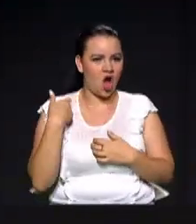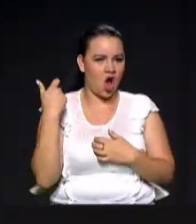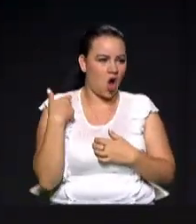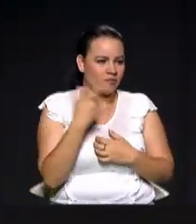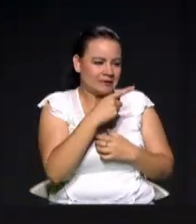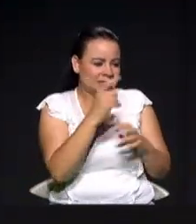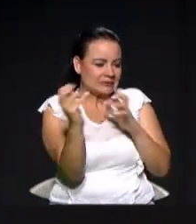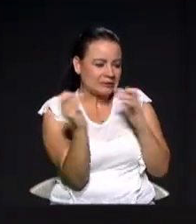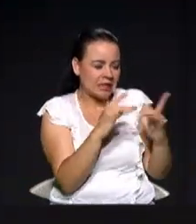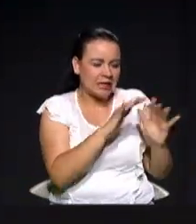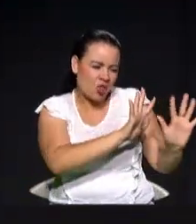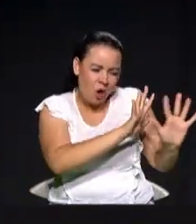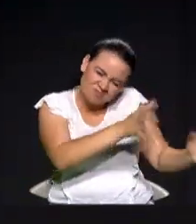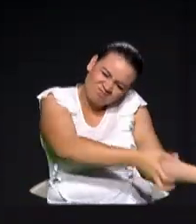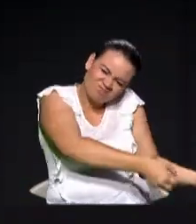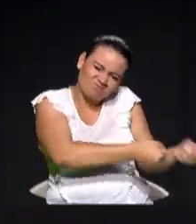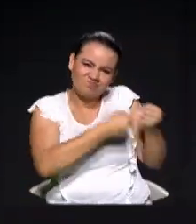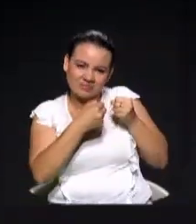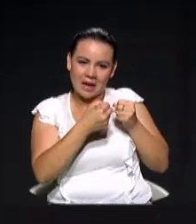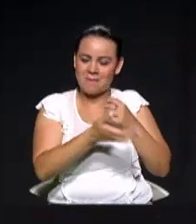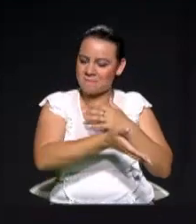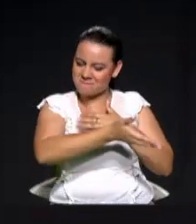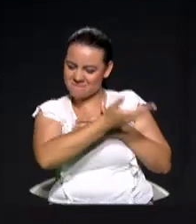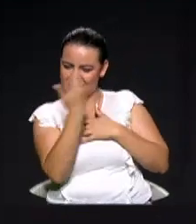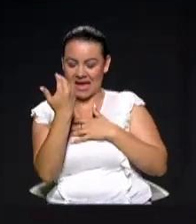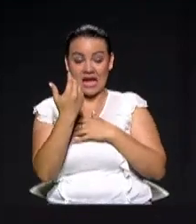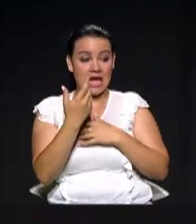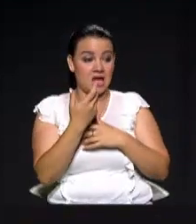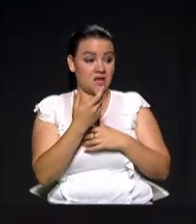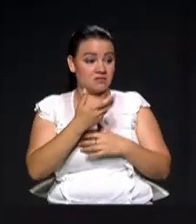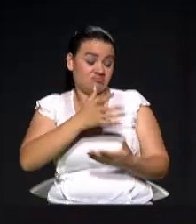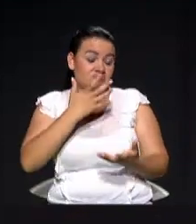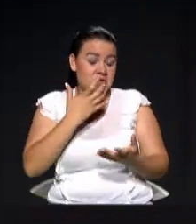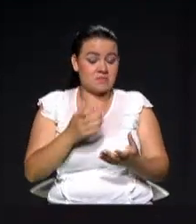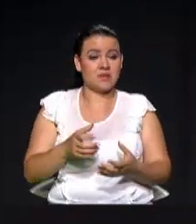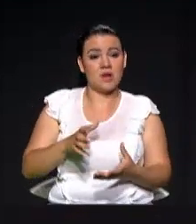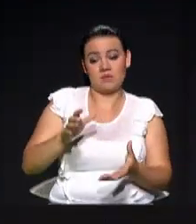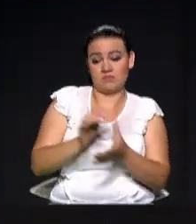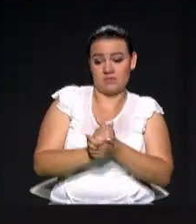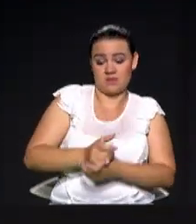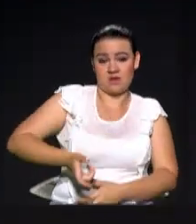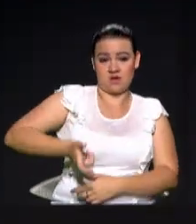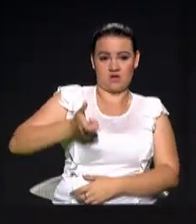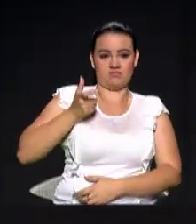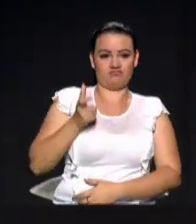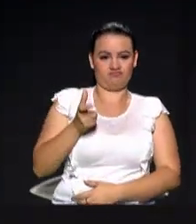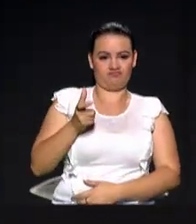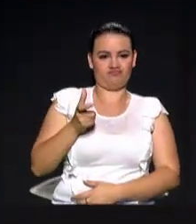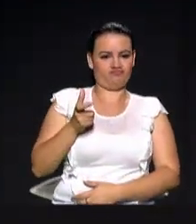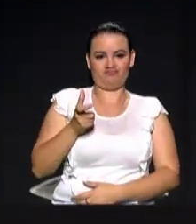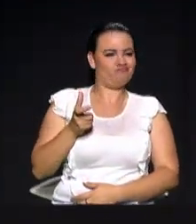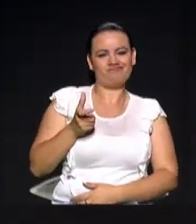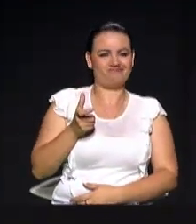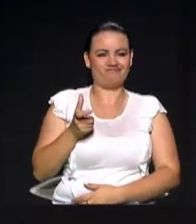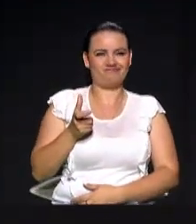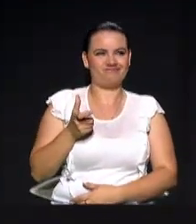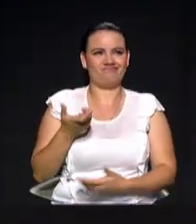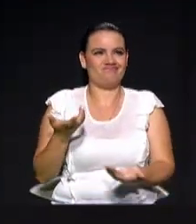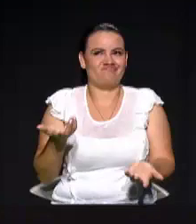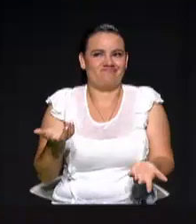guerra. Que empuñen no un arma, que no empuñen un